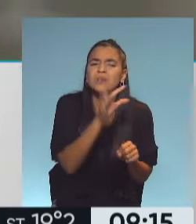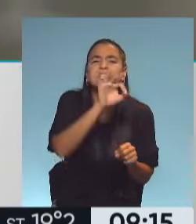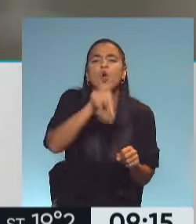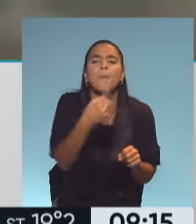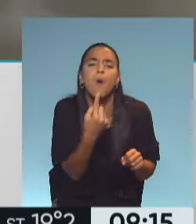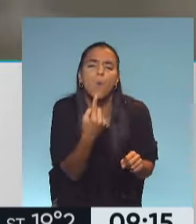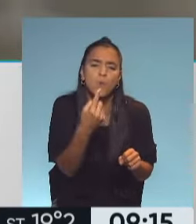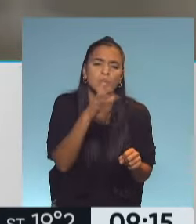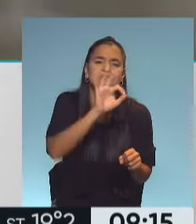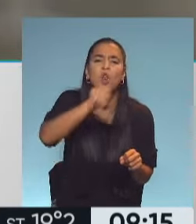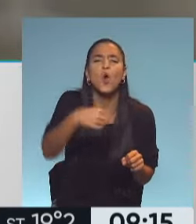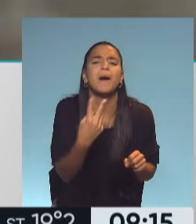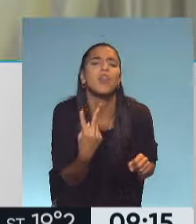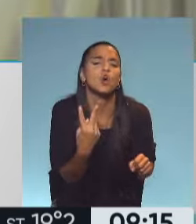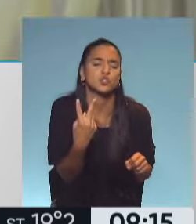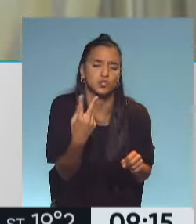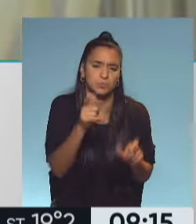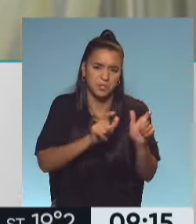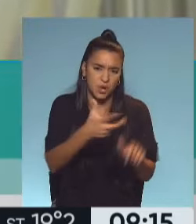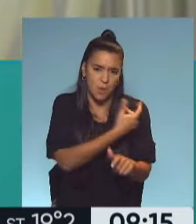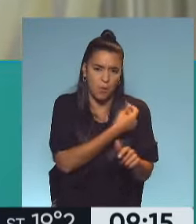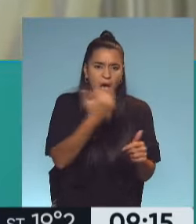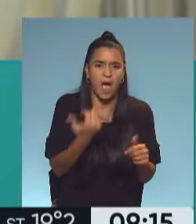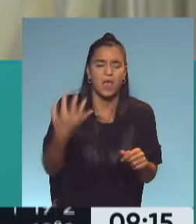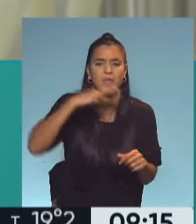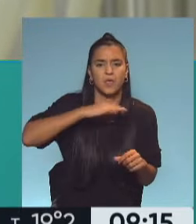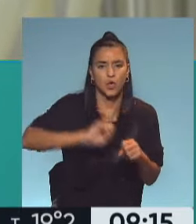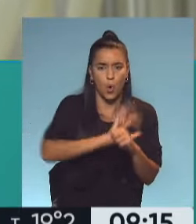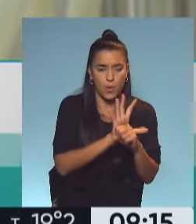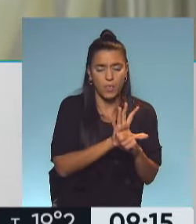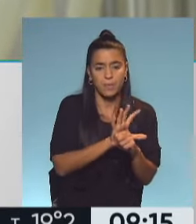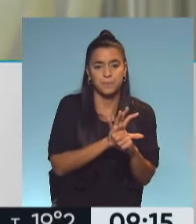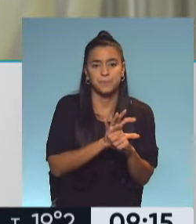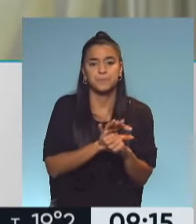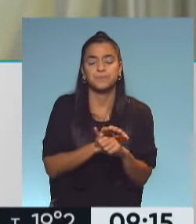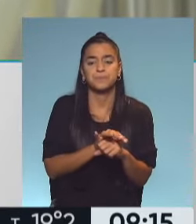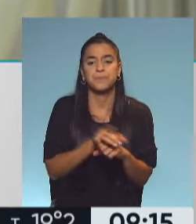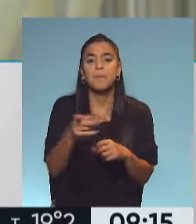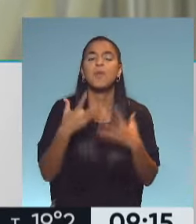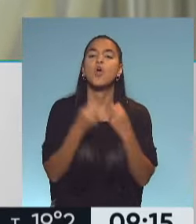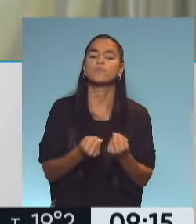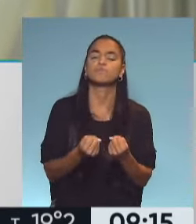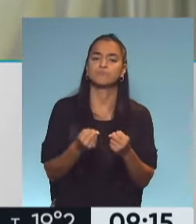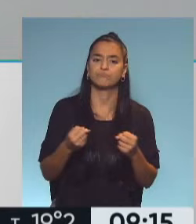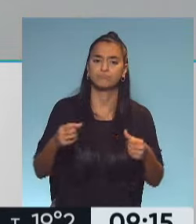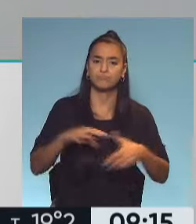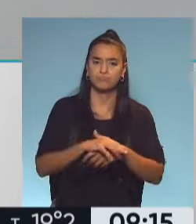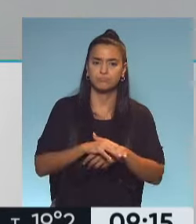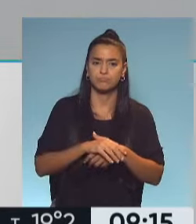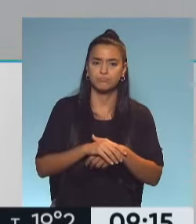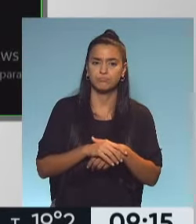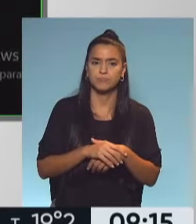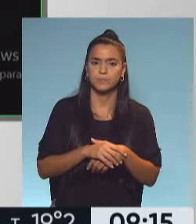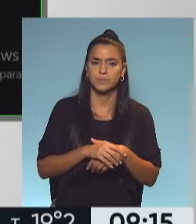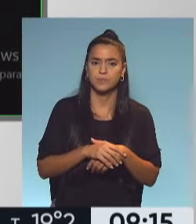,1, 0,2 de los vacunados tienen formas de COVID. Pero la inmunidad entonces la autaroc para... ¿1 o 2?